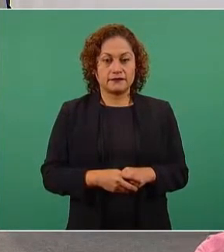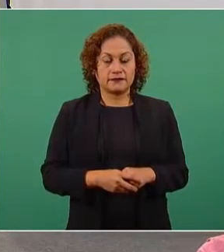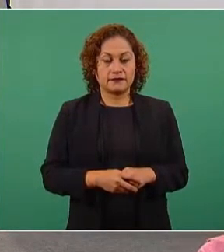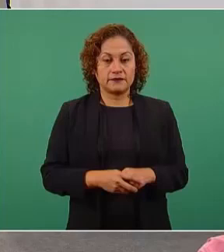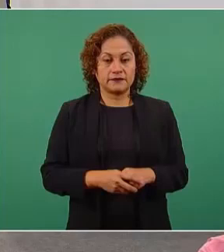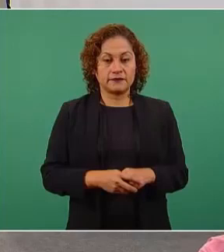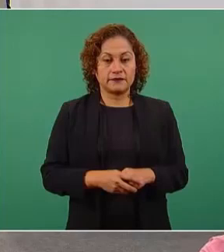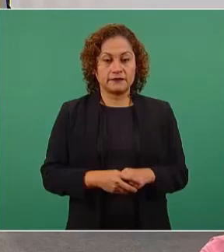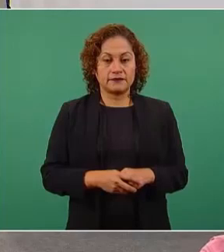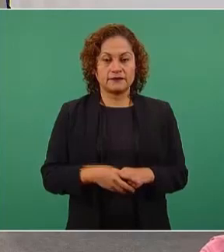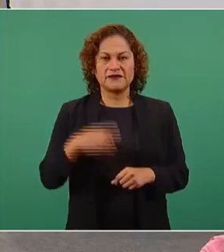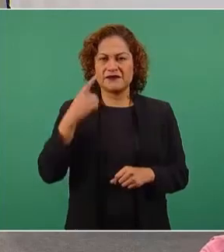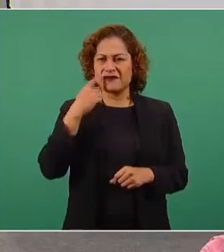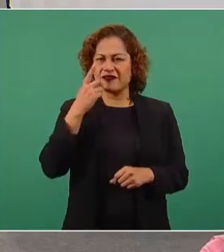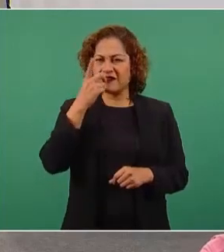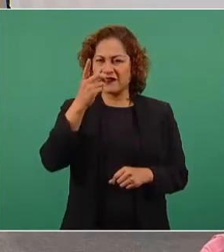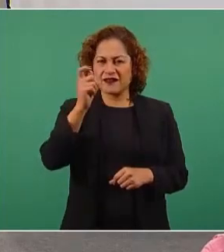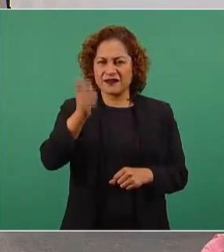¿Cómo dice?